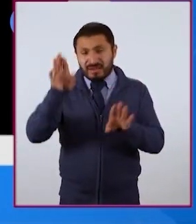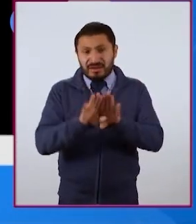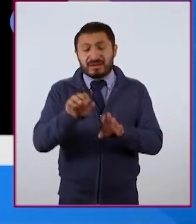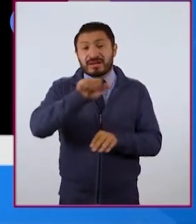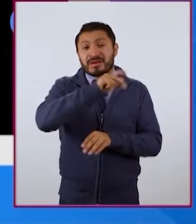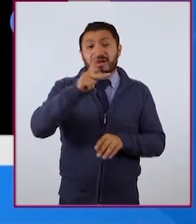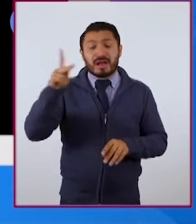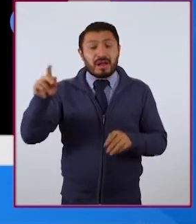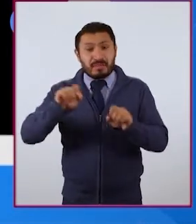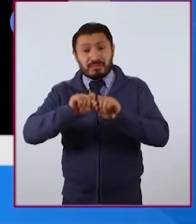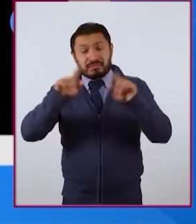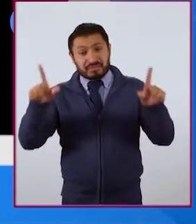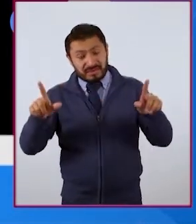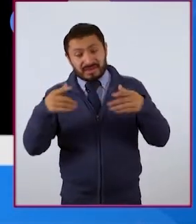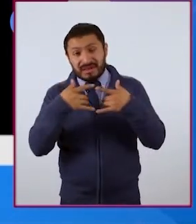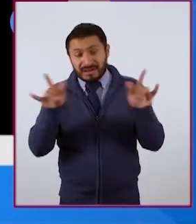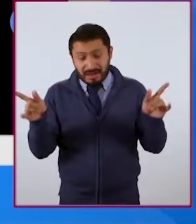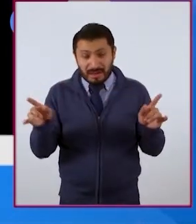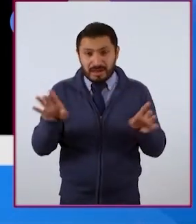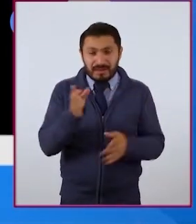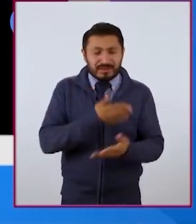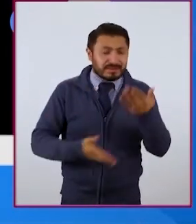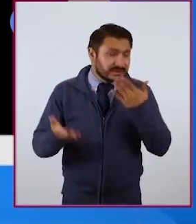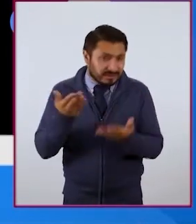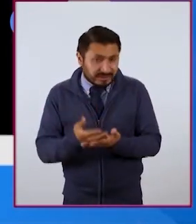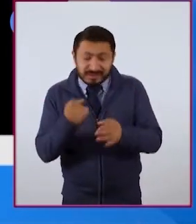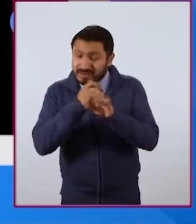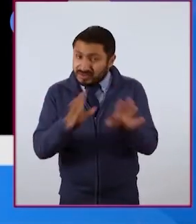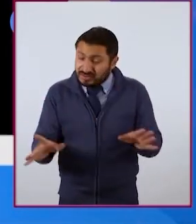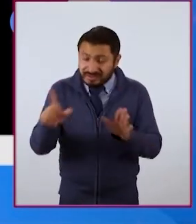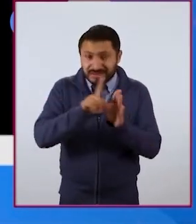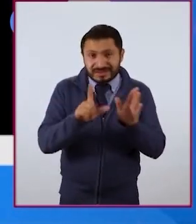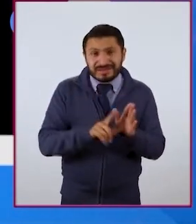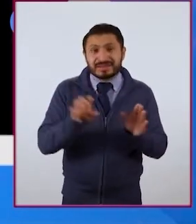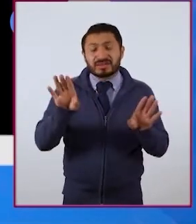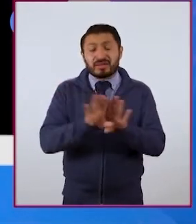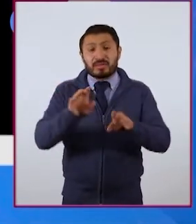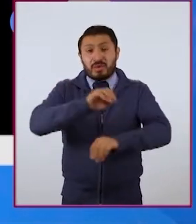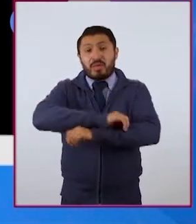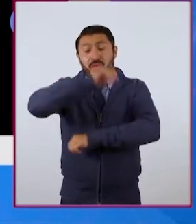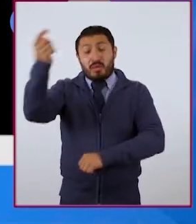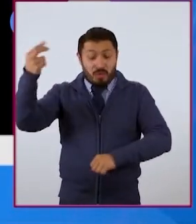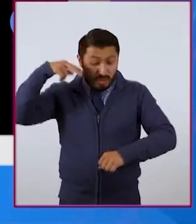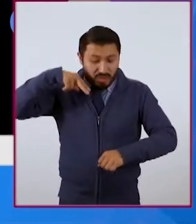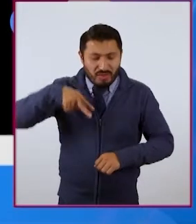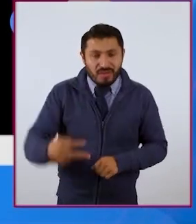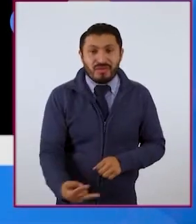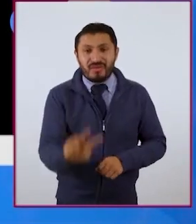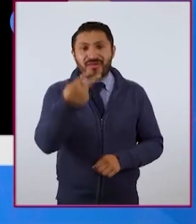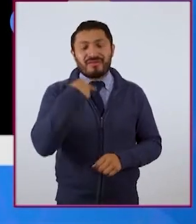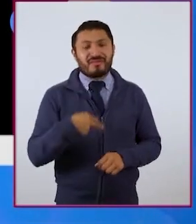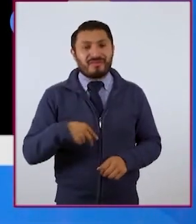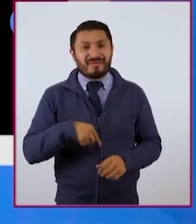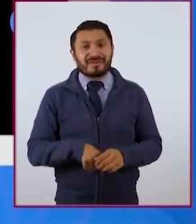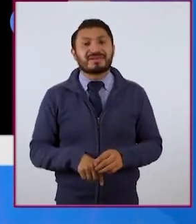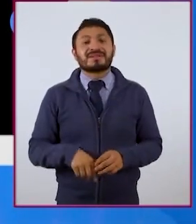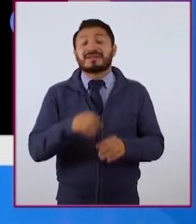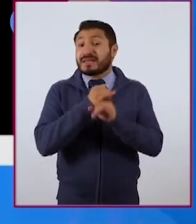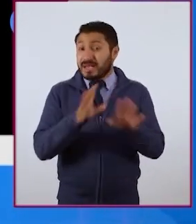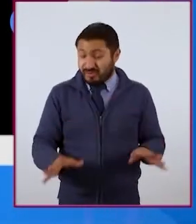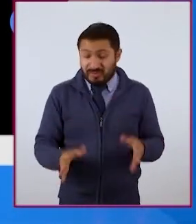red social o compartimos información, contenido en línea, es una ventana nuestra información, pero también a la información de los demás.